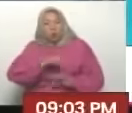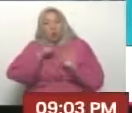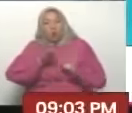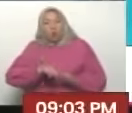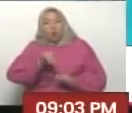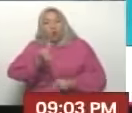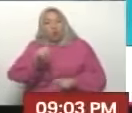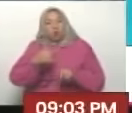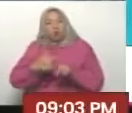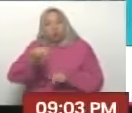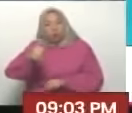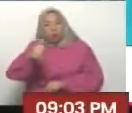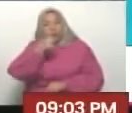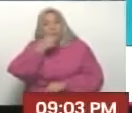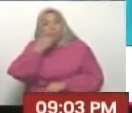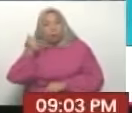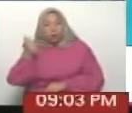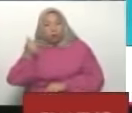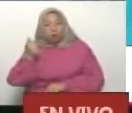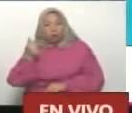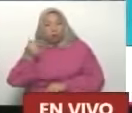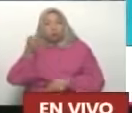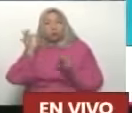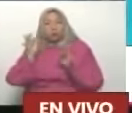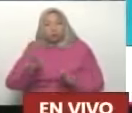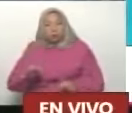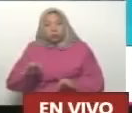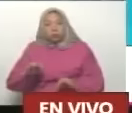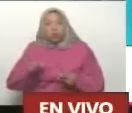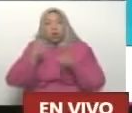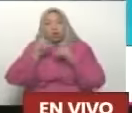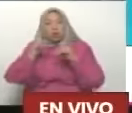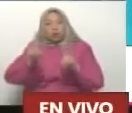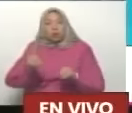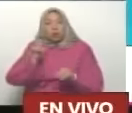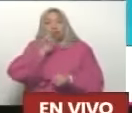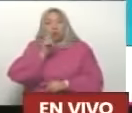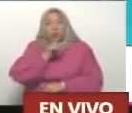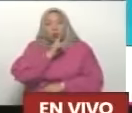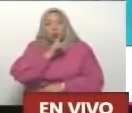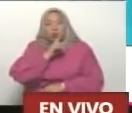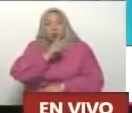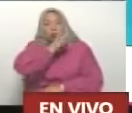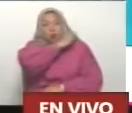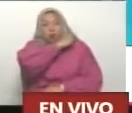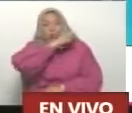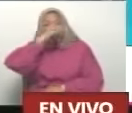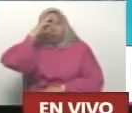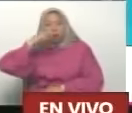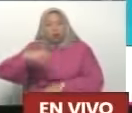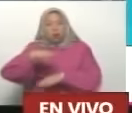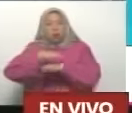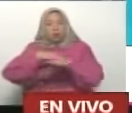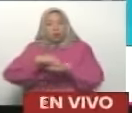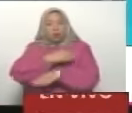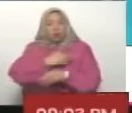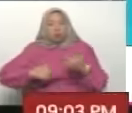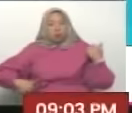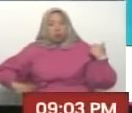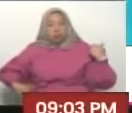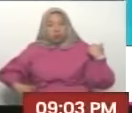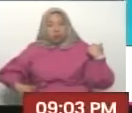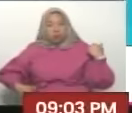1x10 del buen gobierno. Y he decidido nombrar al General Márquez, que ha sido Ministro de la Presidencia durante